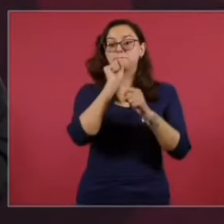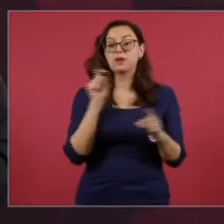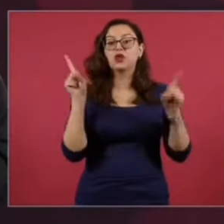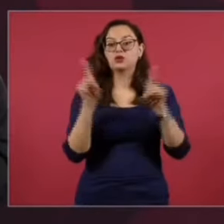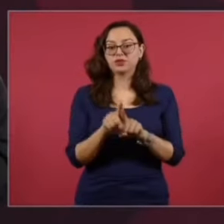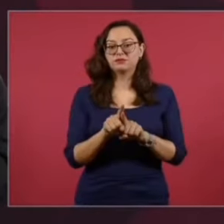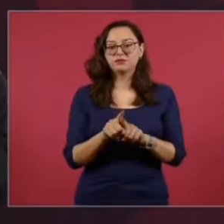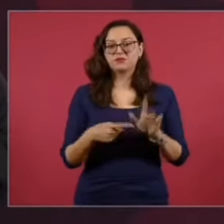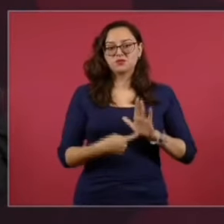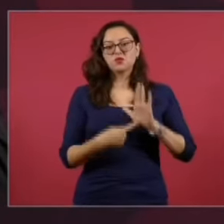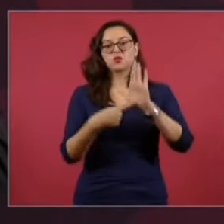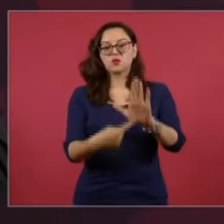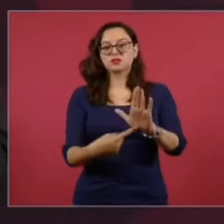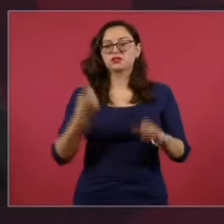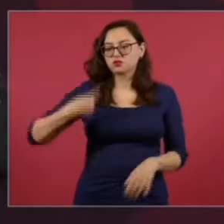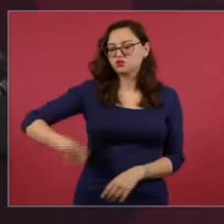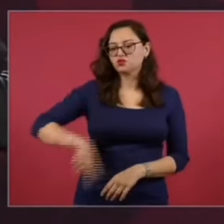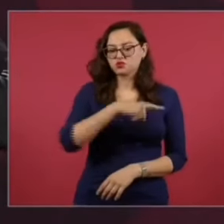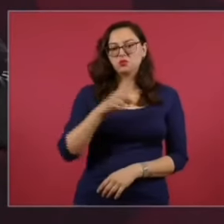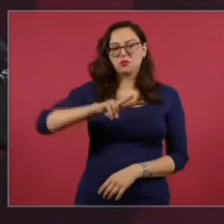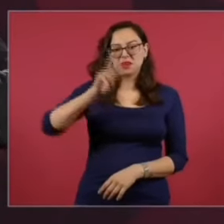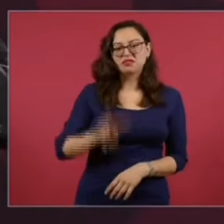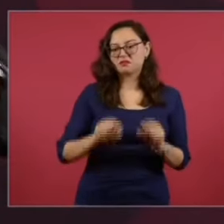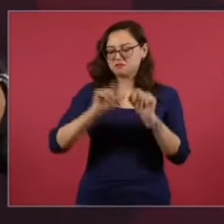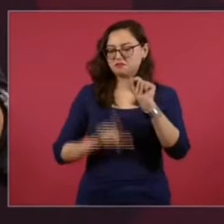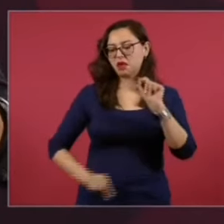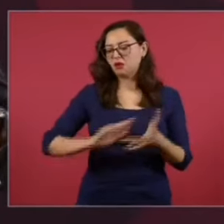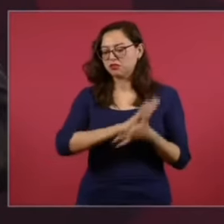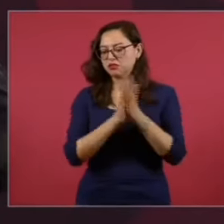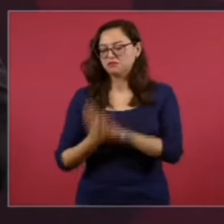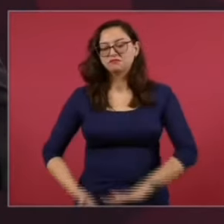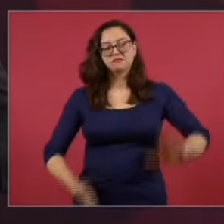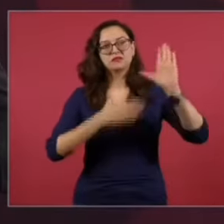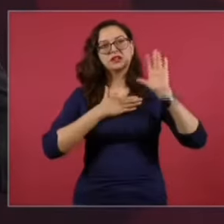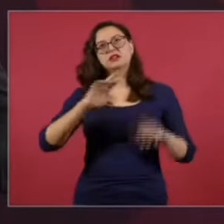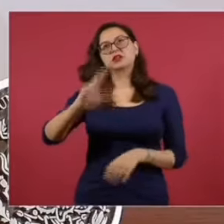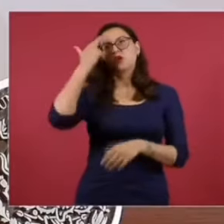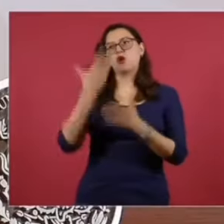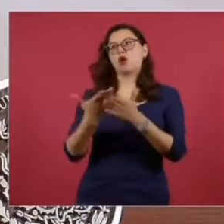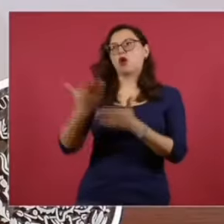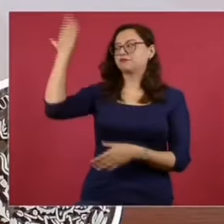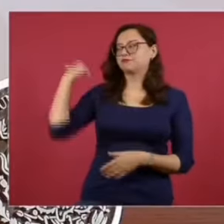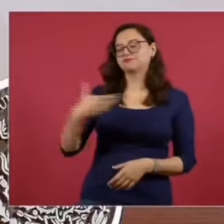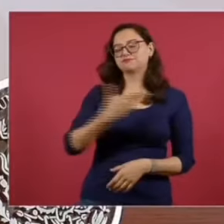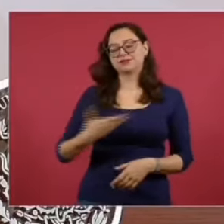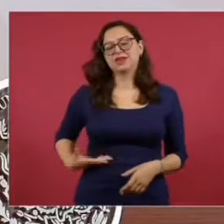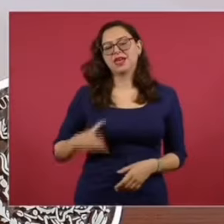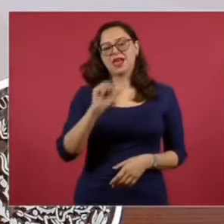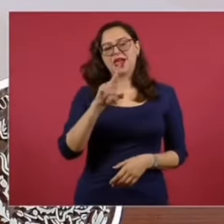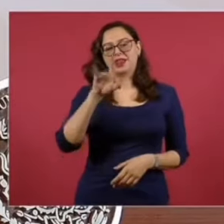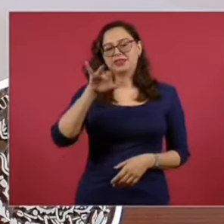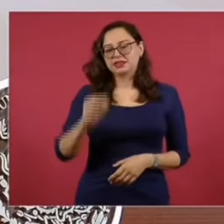nuestro compromiso con la transformación de México y la encomienda cardenista de poner la técnica al servicio de la patria.